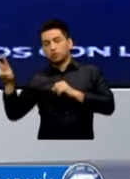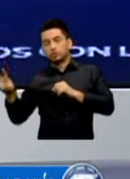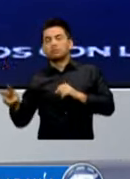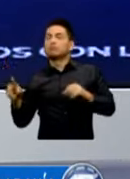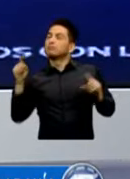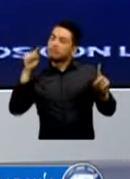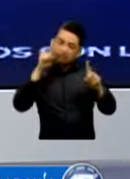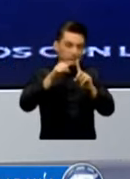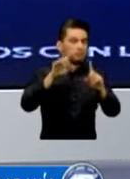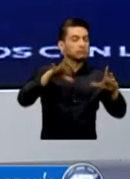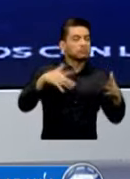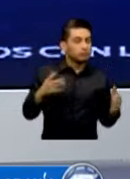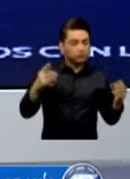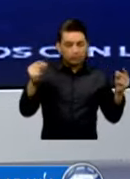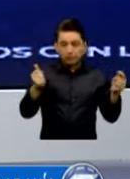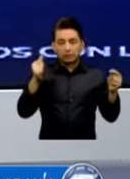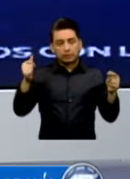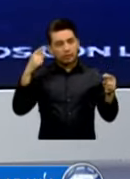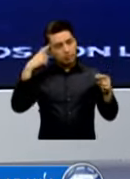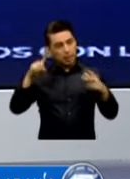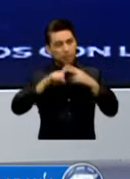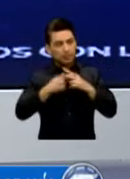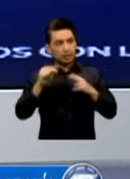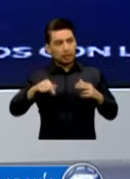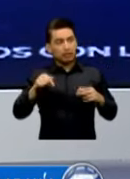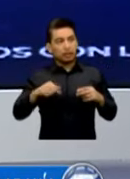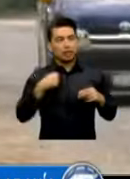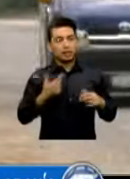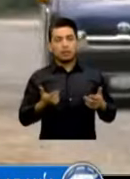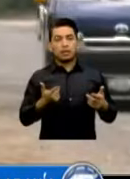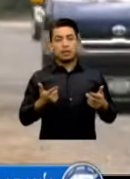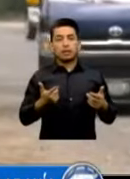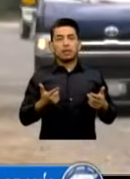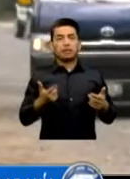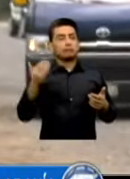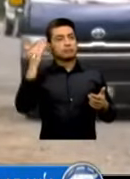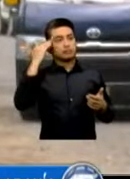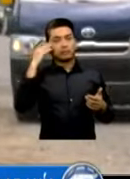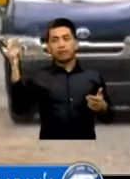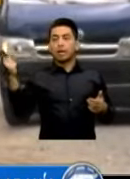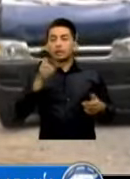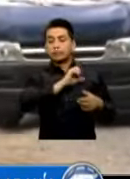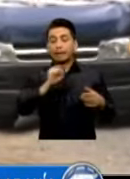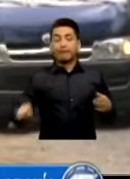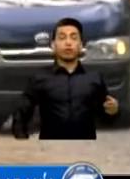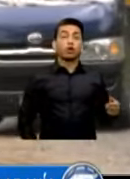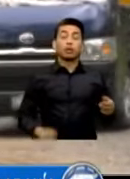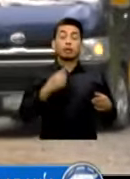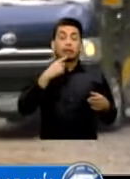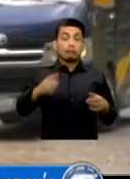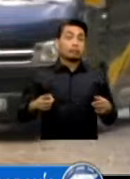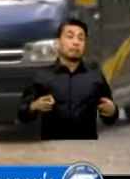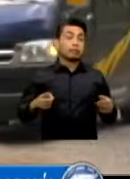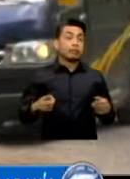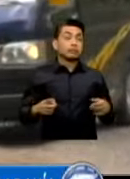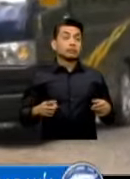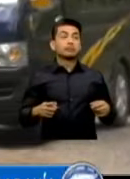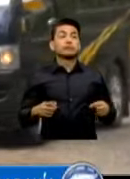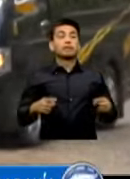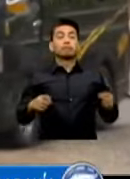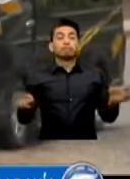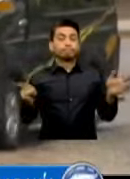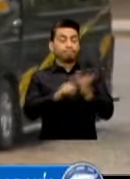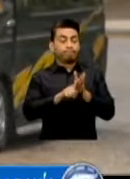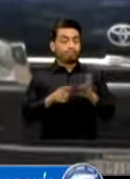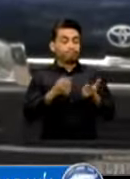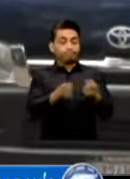estableció Inmediatamente Casi Luego que nos enteramos Que El Salvador Había establecido Un régimen De excepción Y que obviamente Iba a